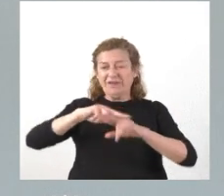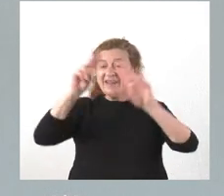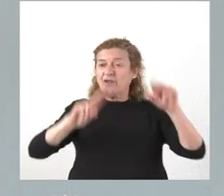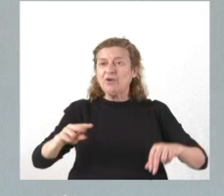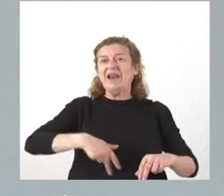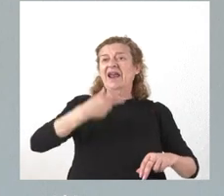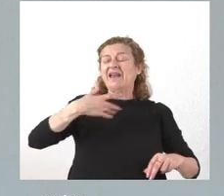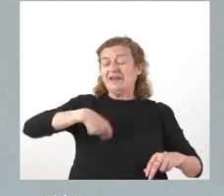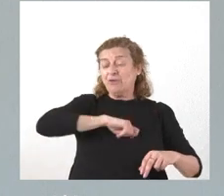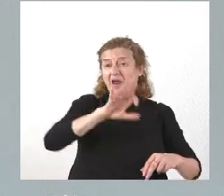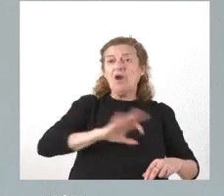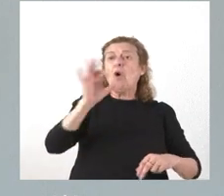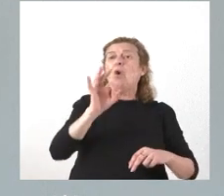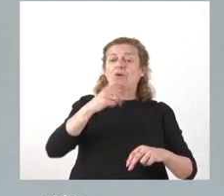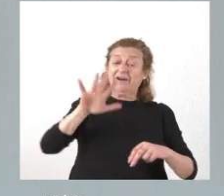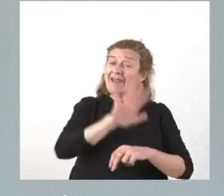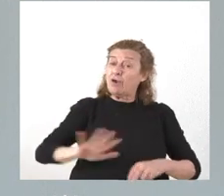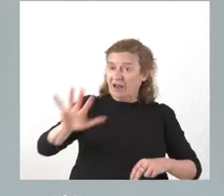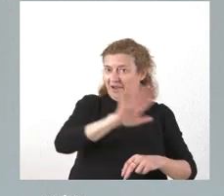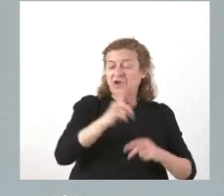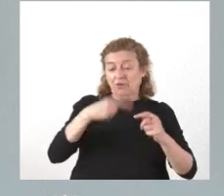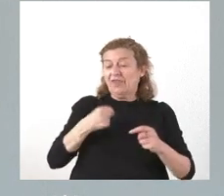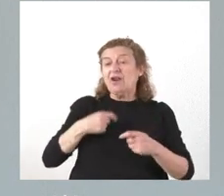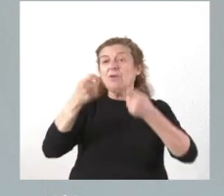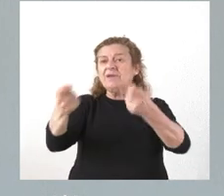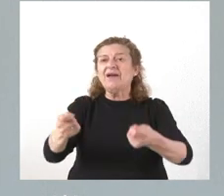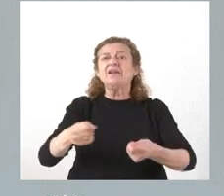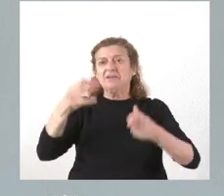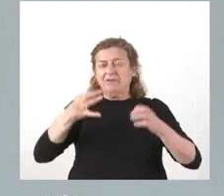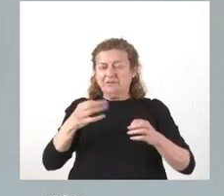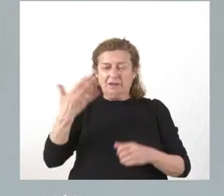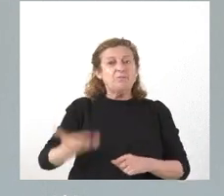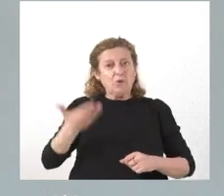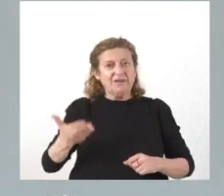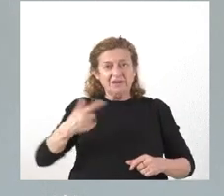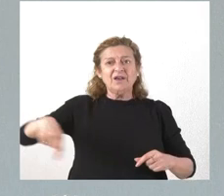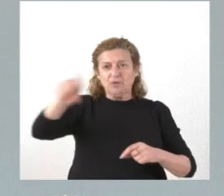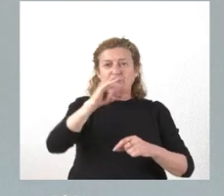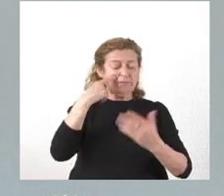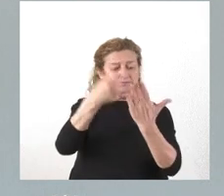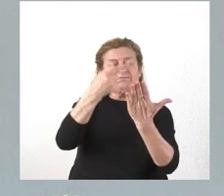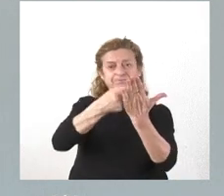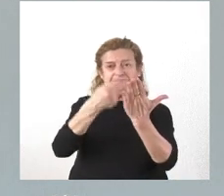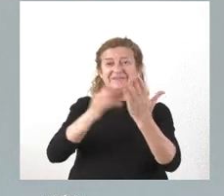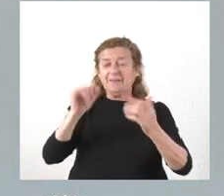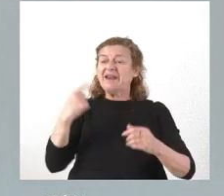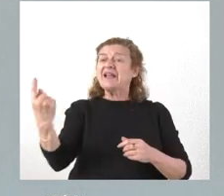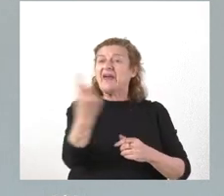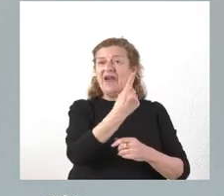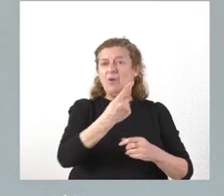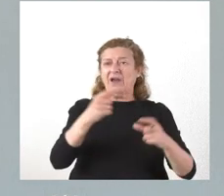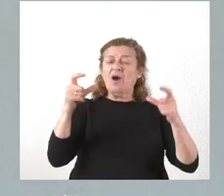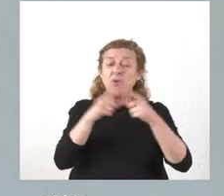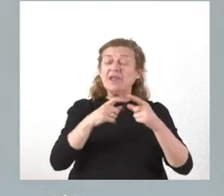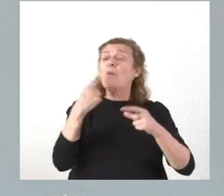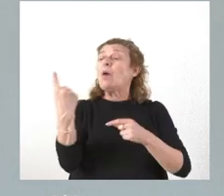regional. Es una aportación económica ciertamente relevante. Tienen ustedes la distribución de las mismas en cada una de las juntas de